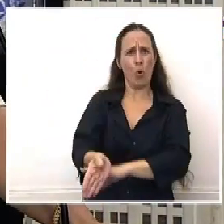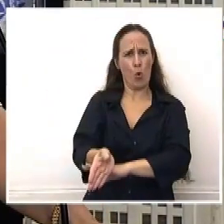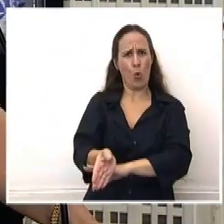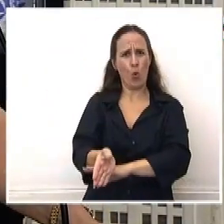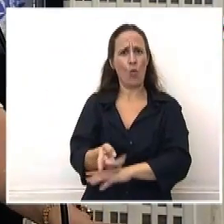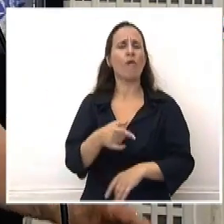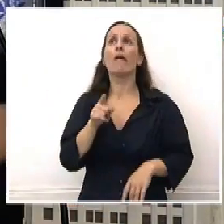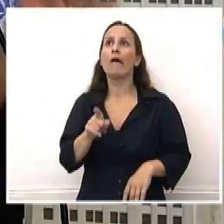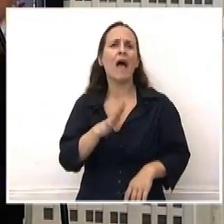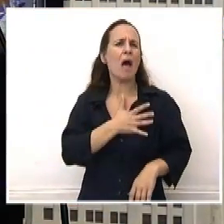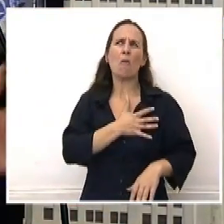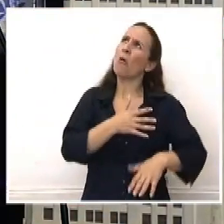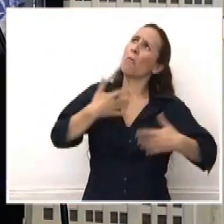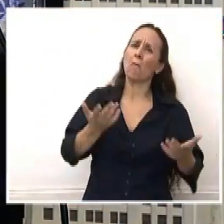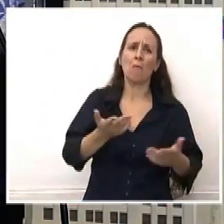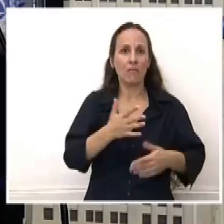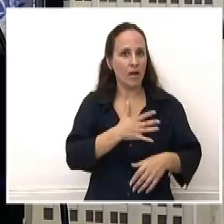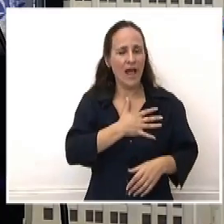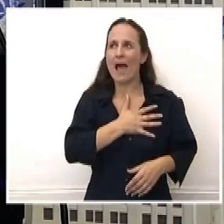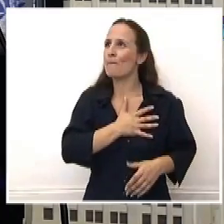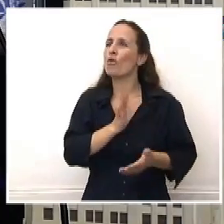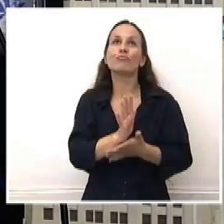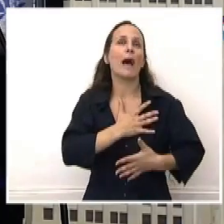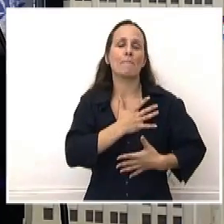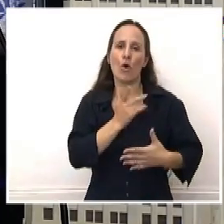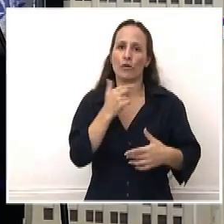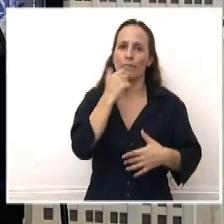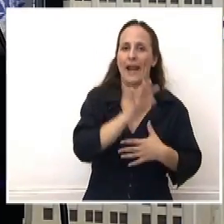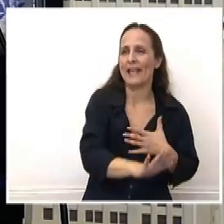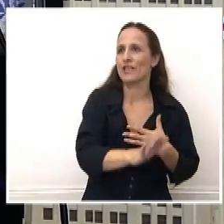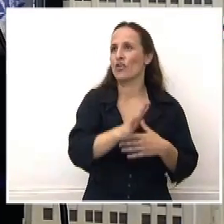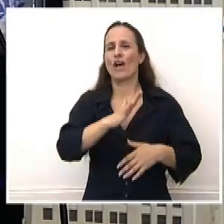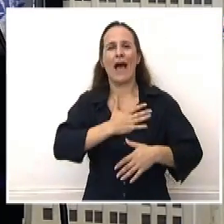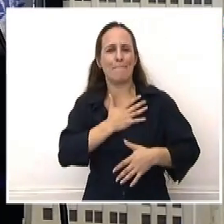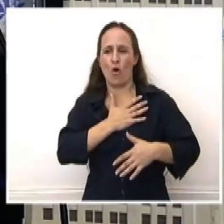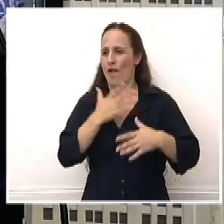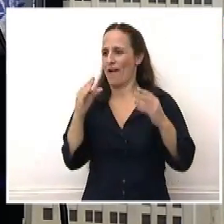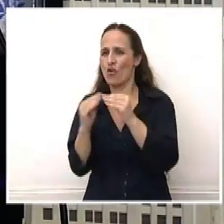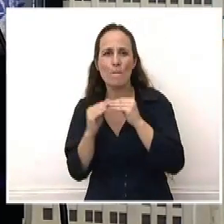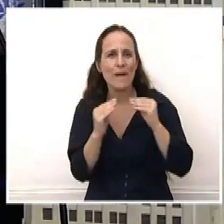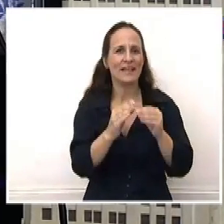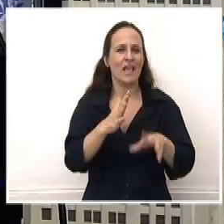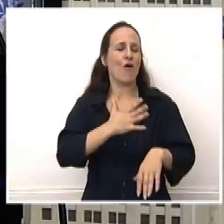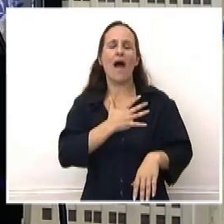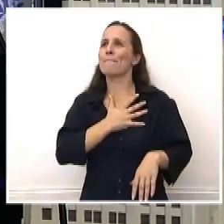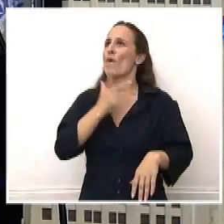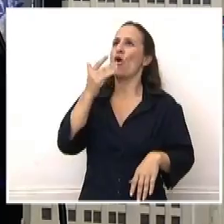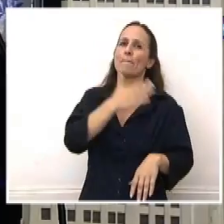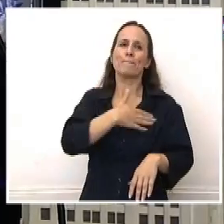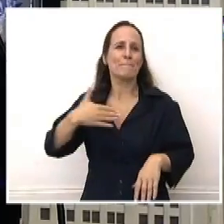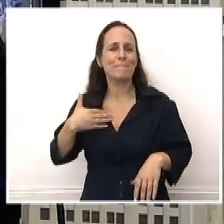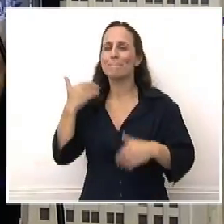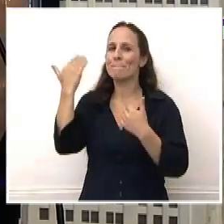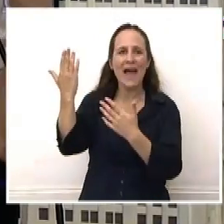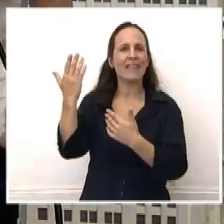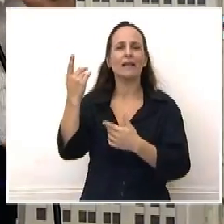porque está el amor a nuestros hijos, el amor a nuestros compañeros, el amor a nuestras madres, pero hay un amor,